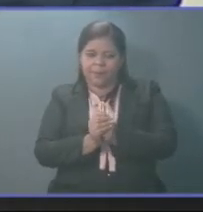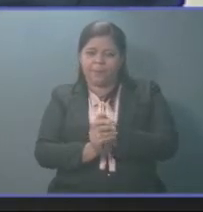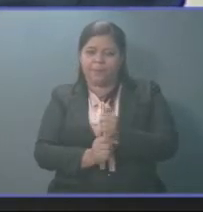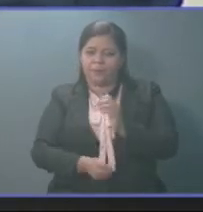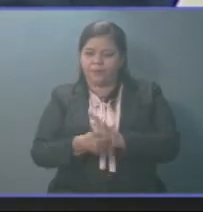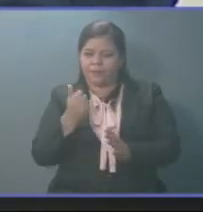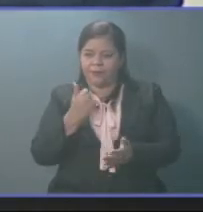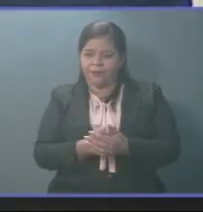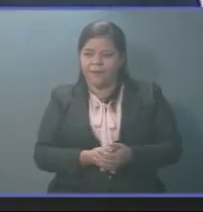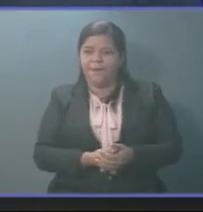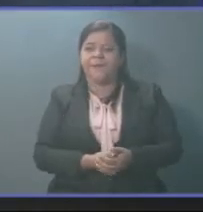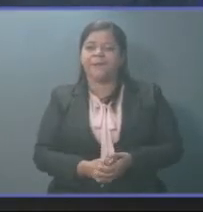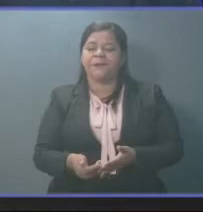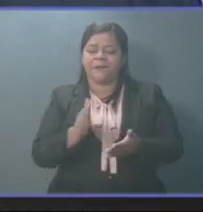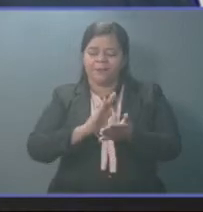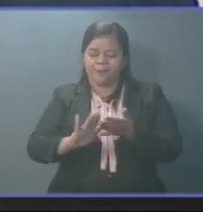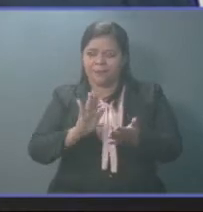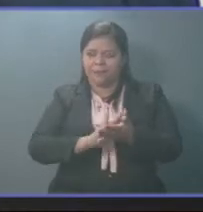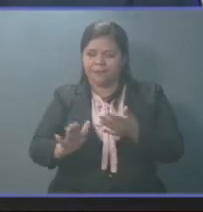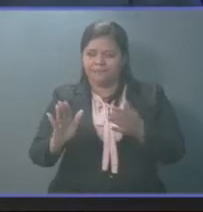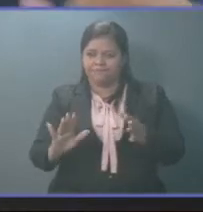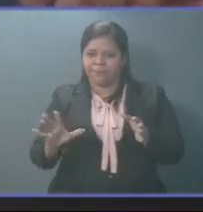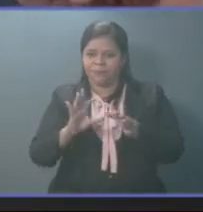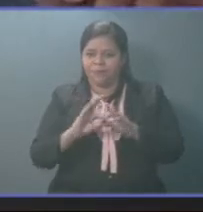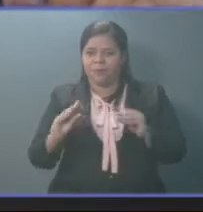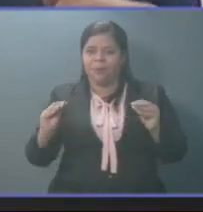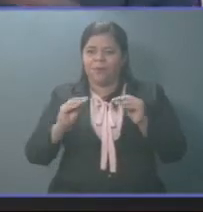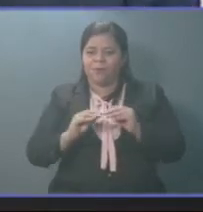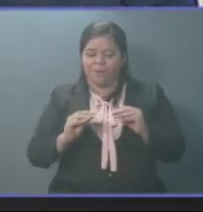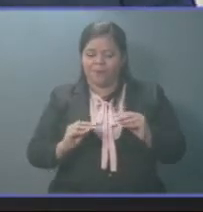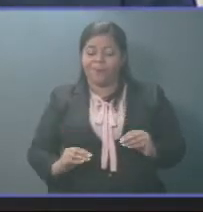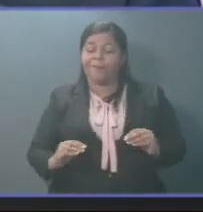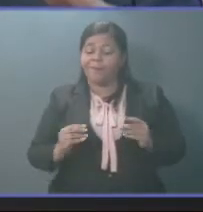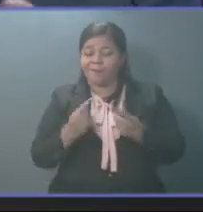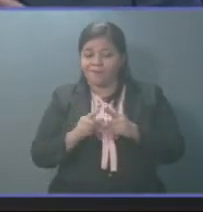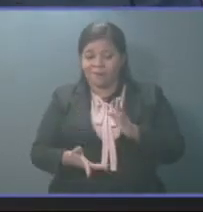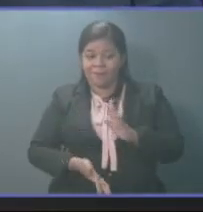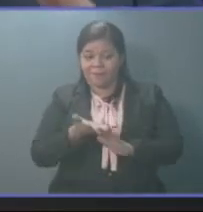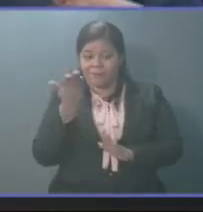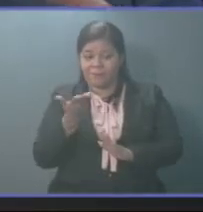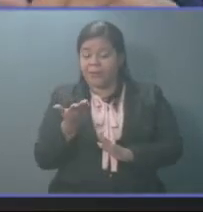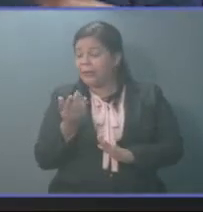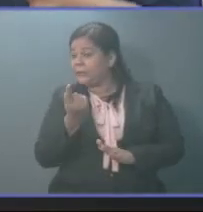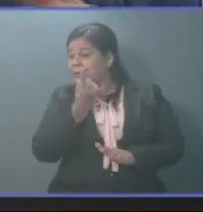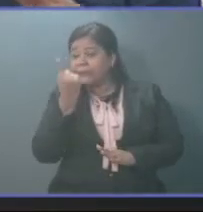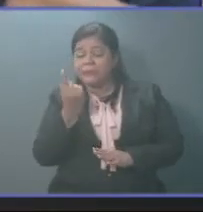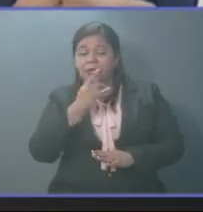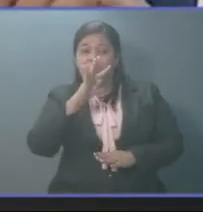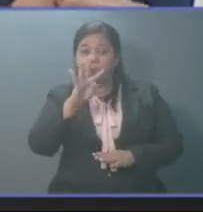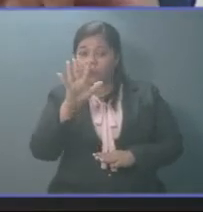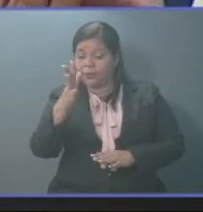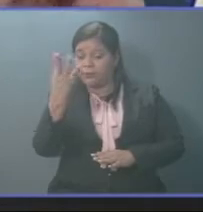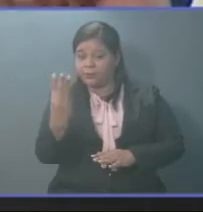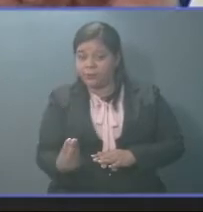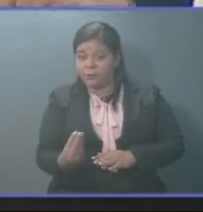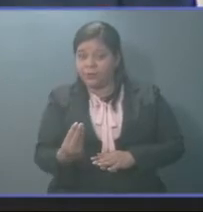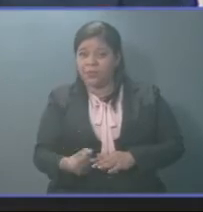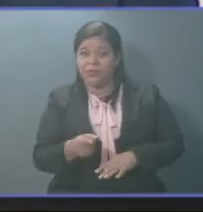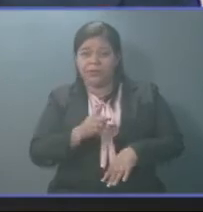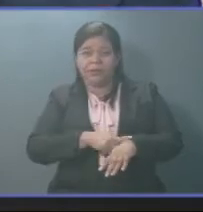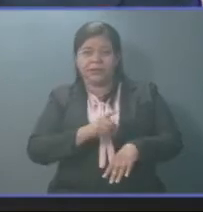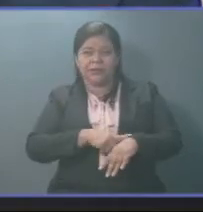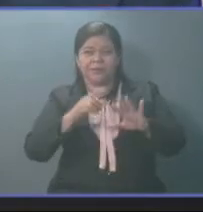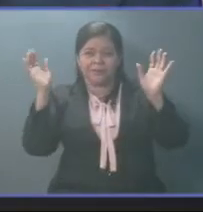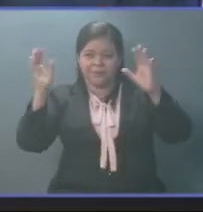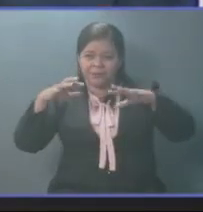con esta compra de las plantas. Pero lo más agravante aún que solo quedan 45 días de invierno más o menos.